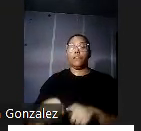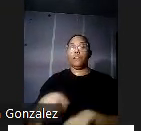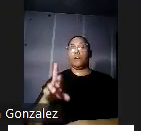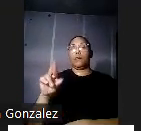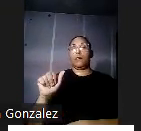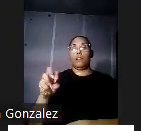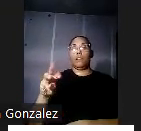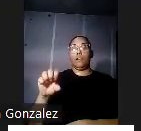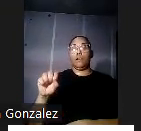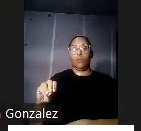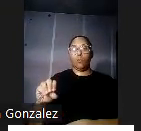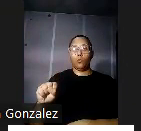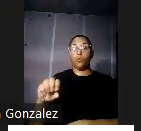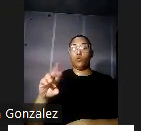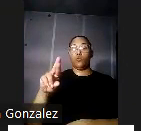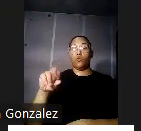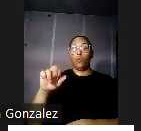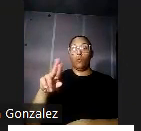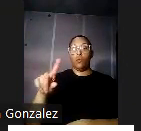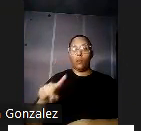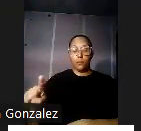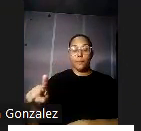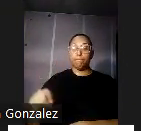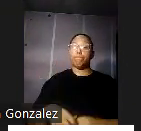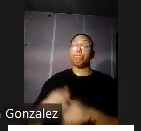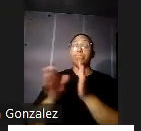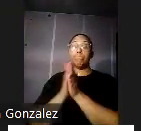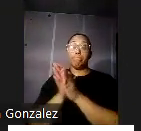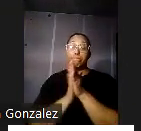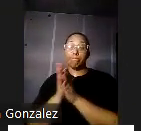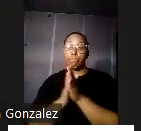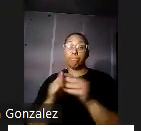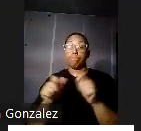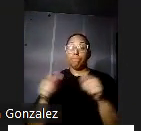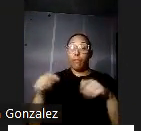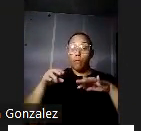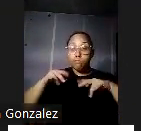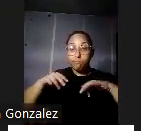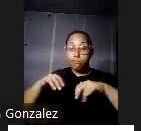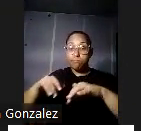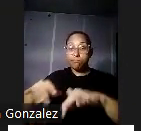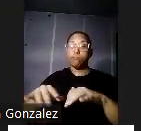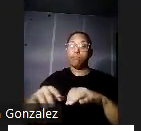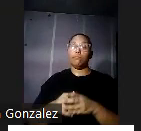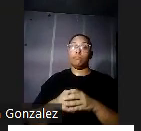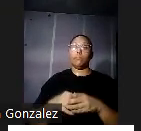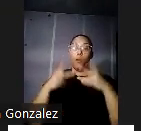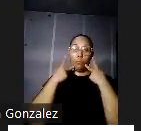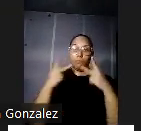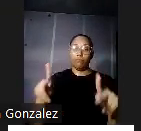la cual despertó gran interés y fue ampliamente difundida y comentada Ashford